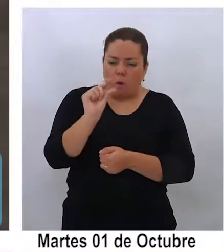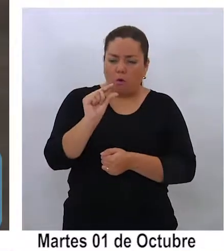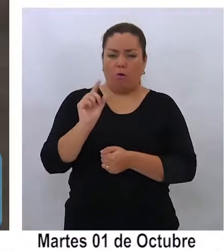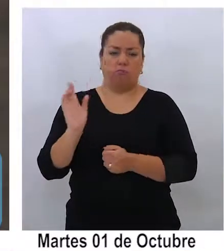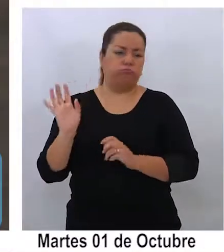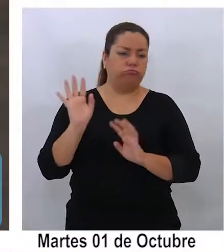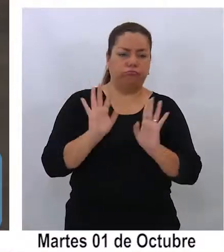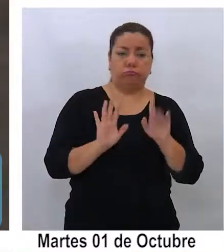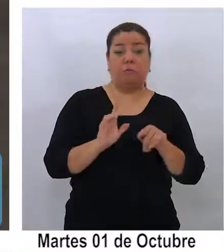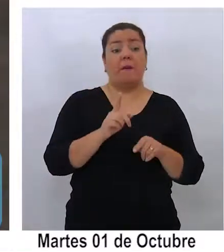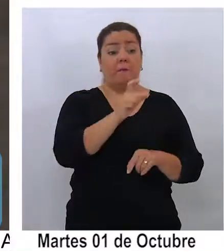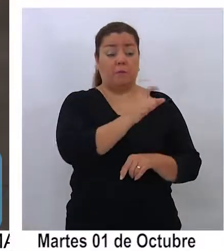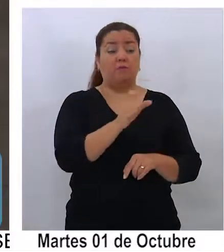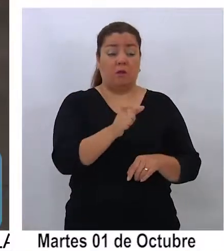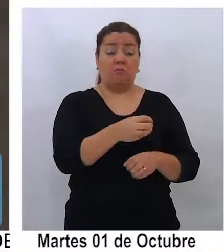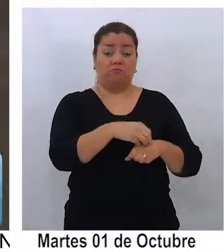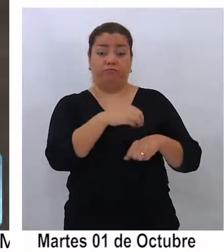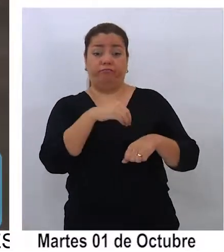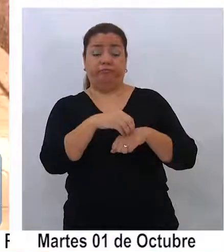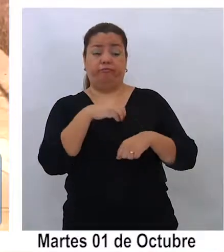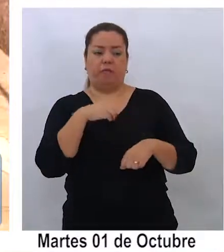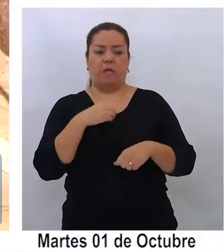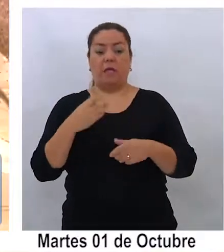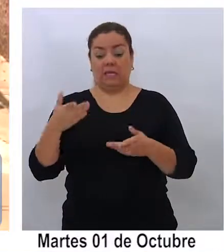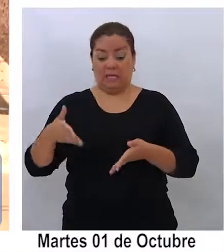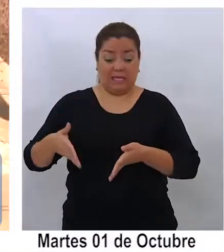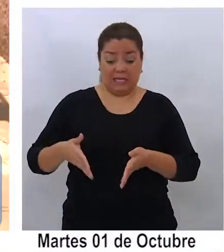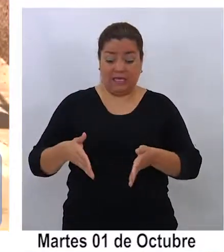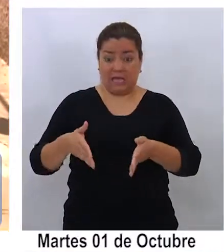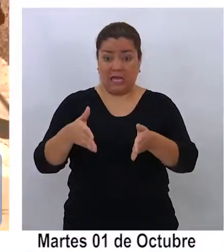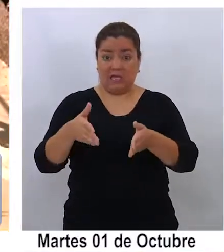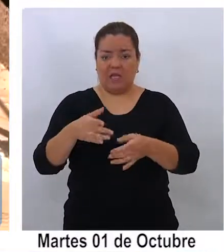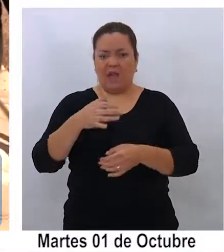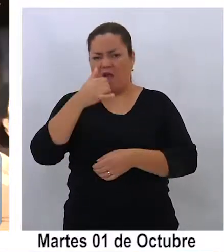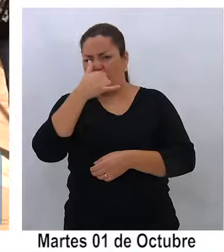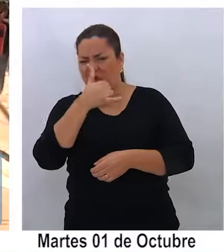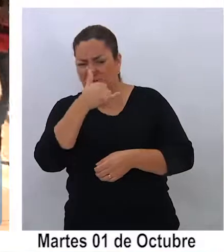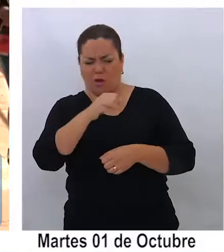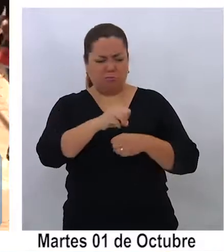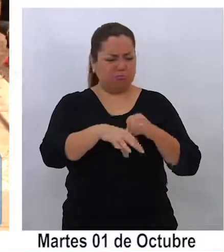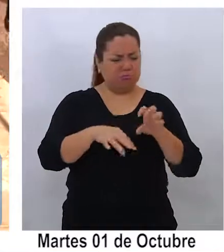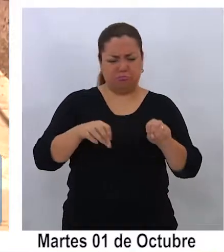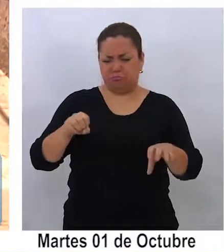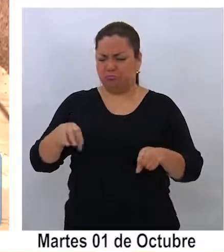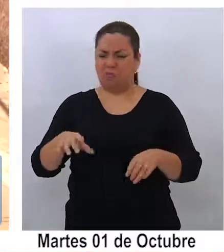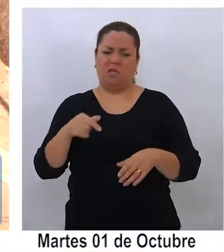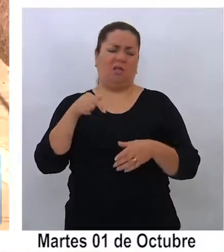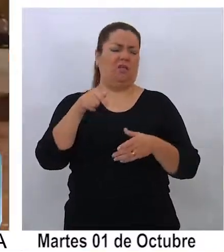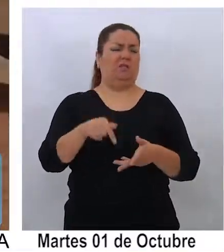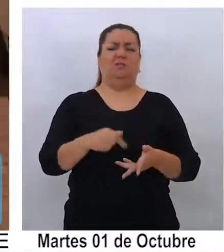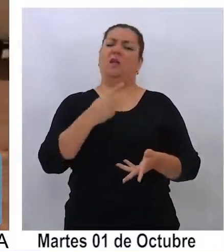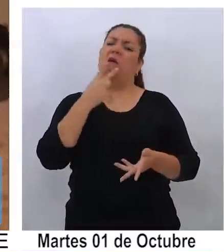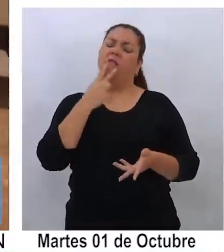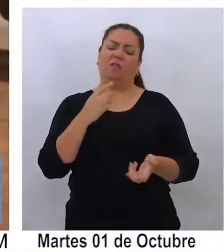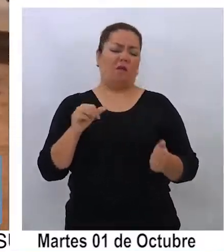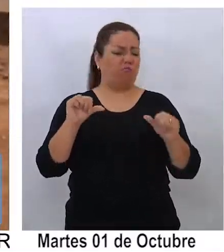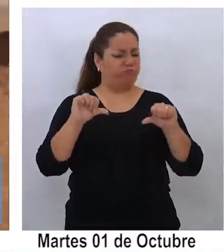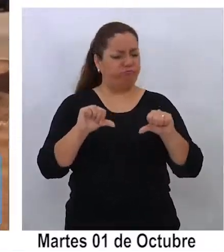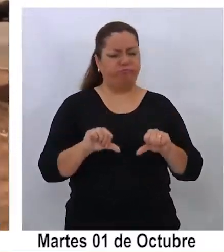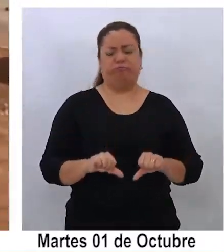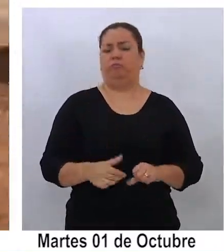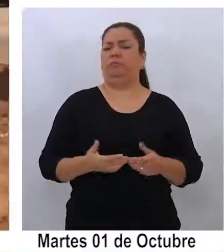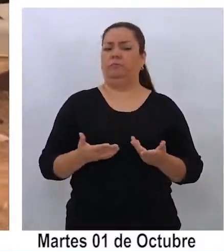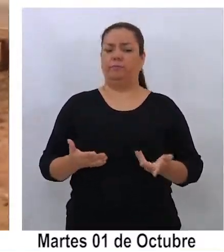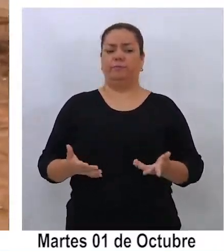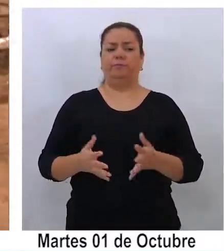Sin embargo, la presencia de basura en las calles y el estado de las veredas difiere en distintos sectores, afectando la calidad de vida de muchos de